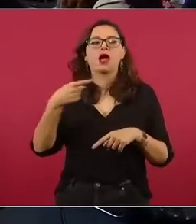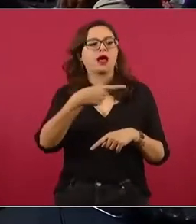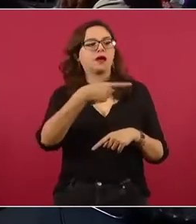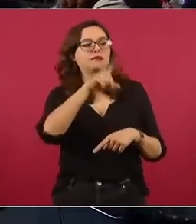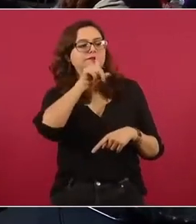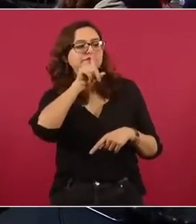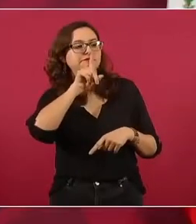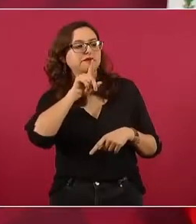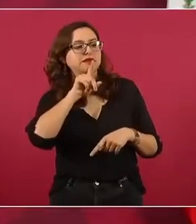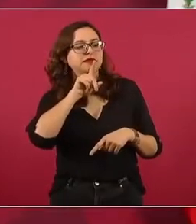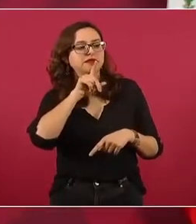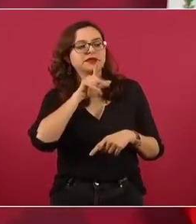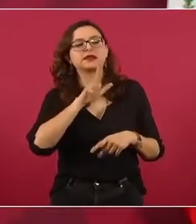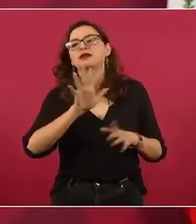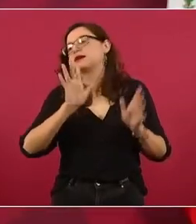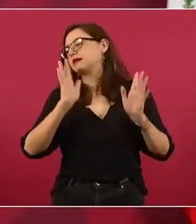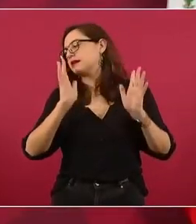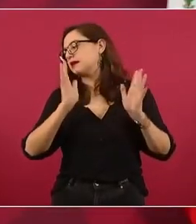estos.